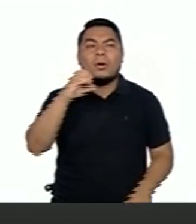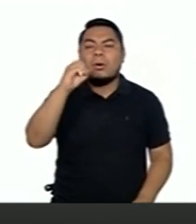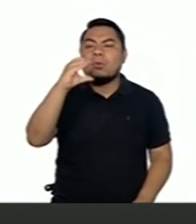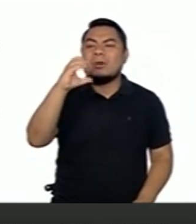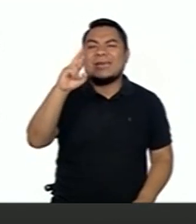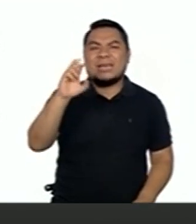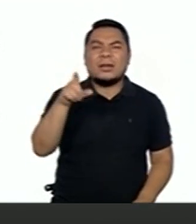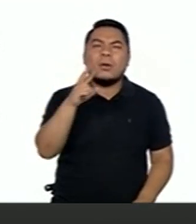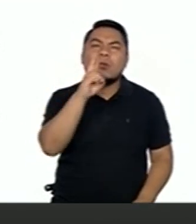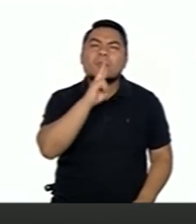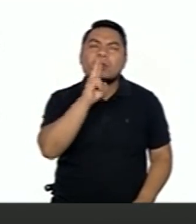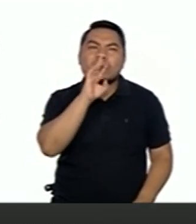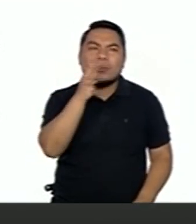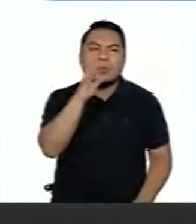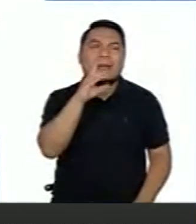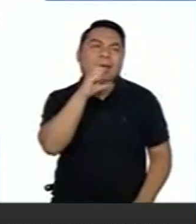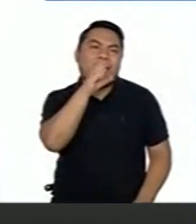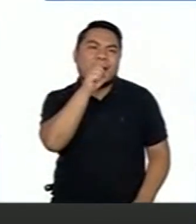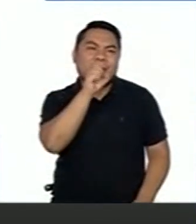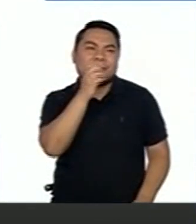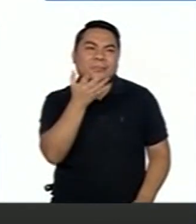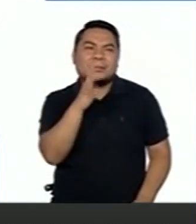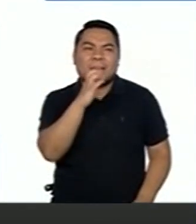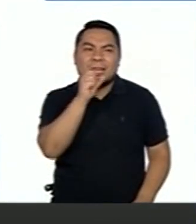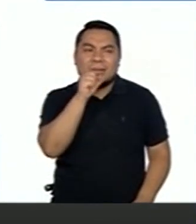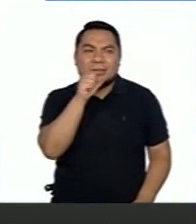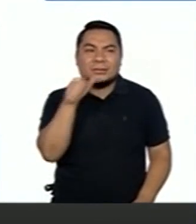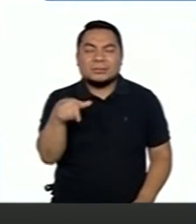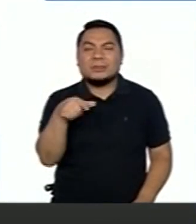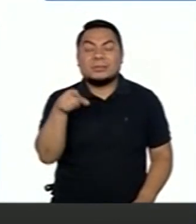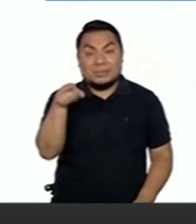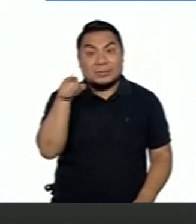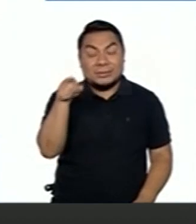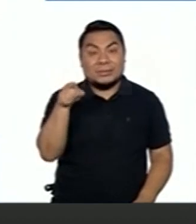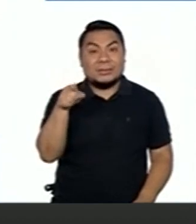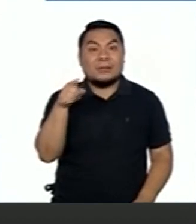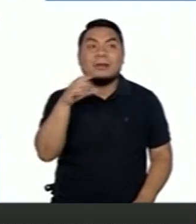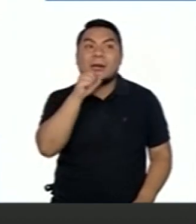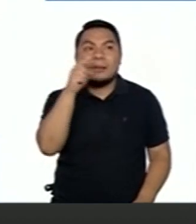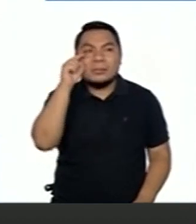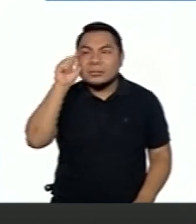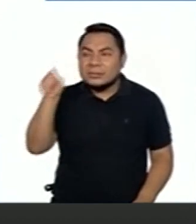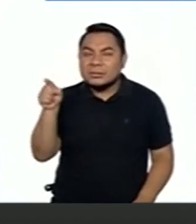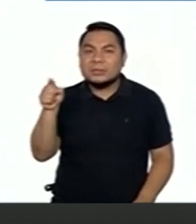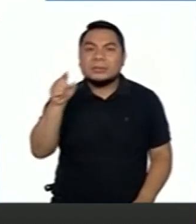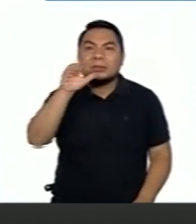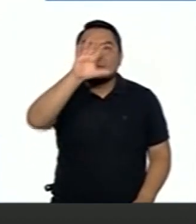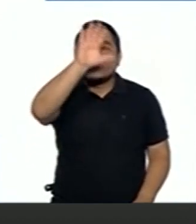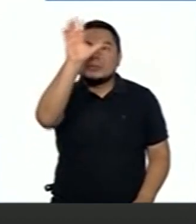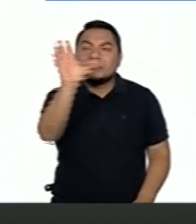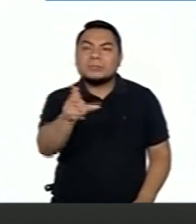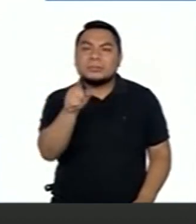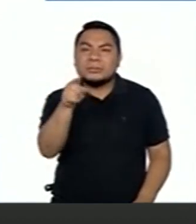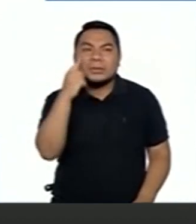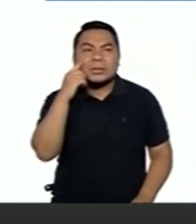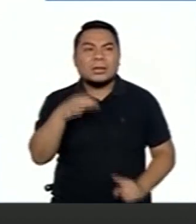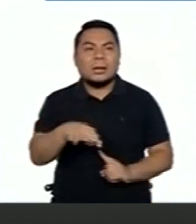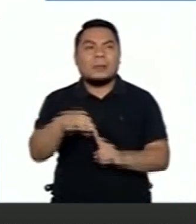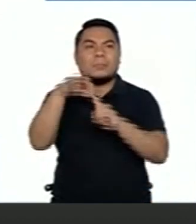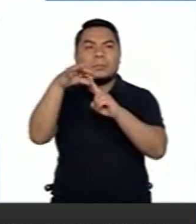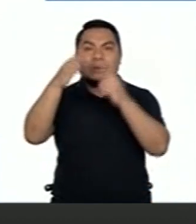rojo ocre, donde están las regiones donde ahora debemos poner especial